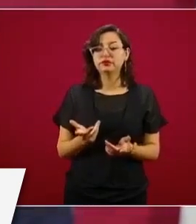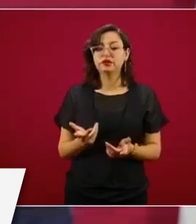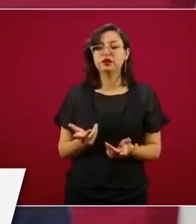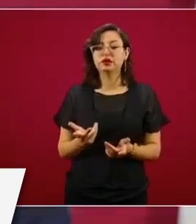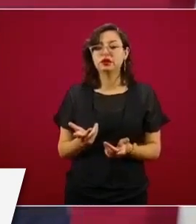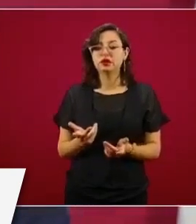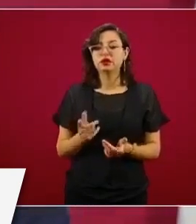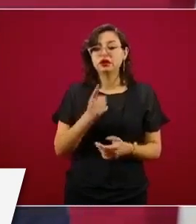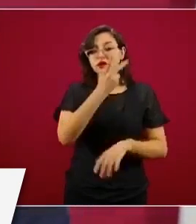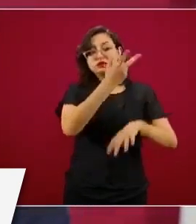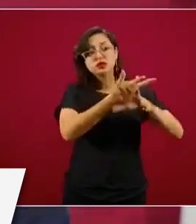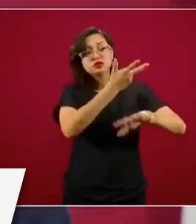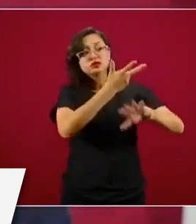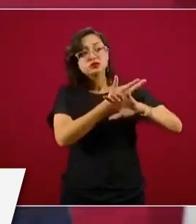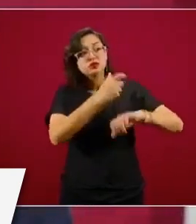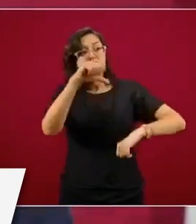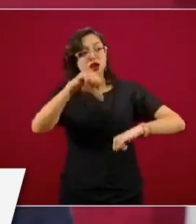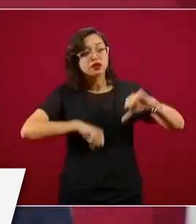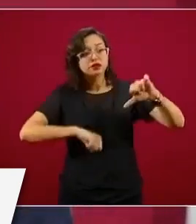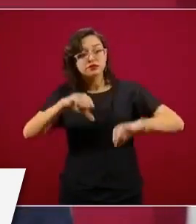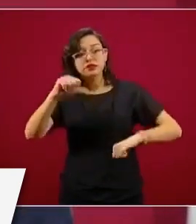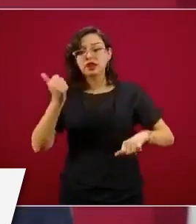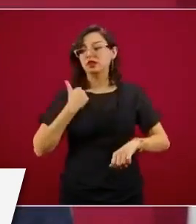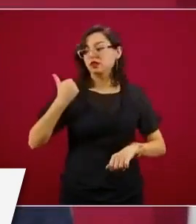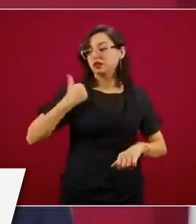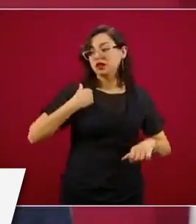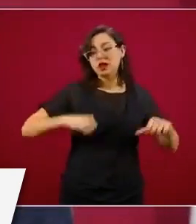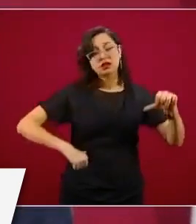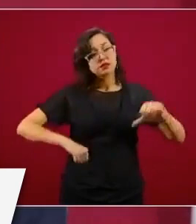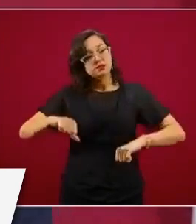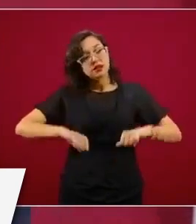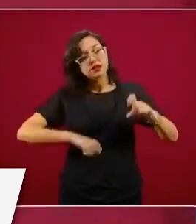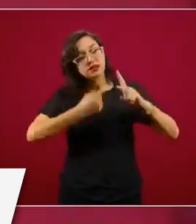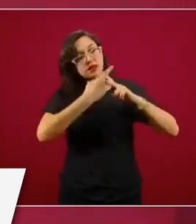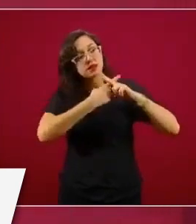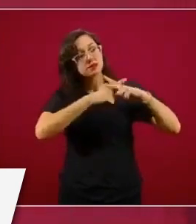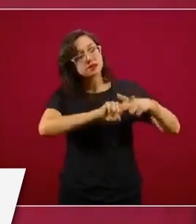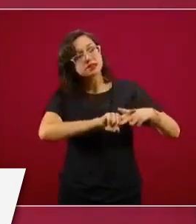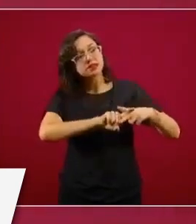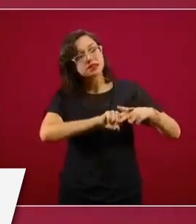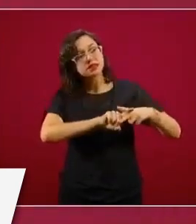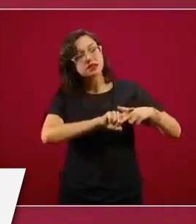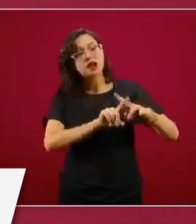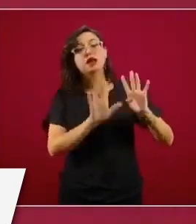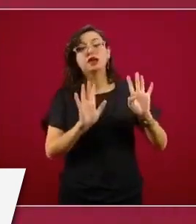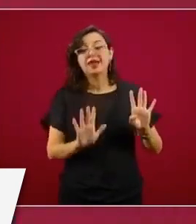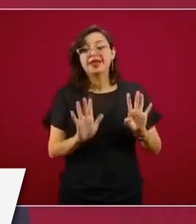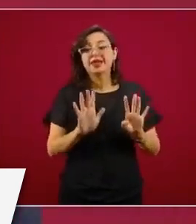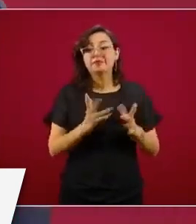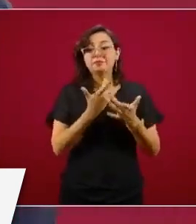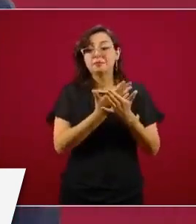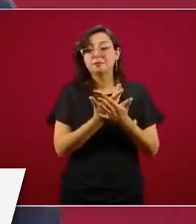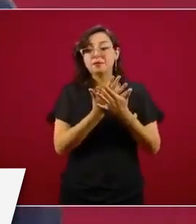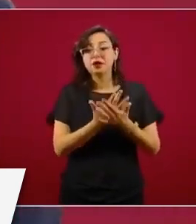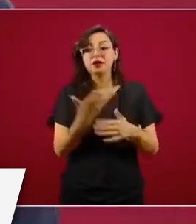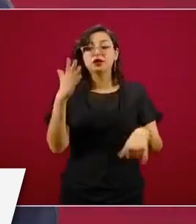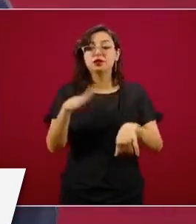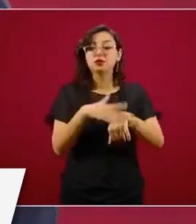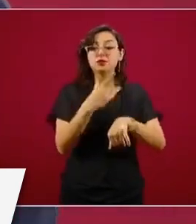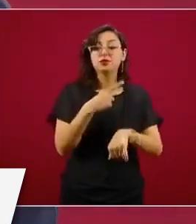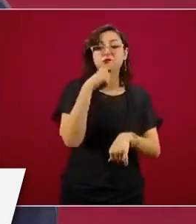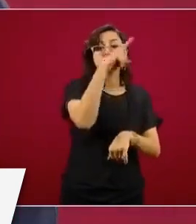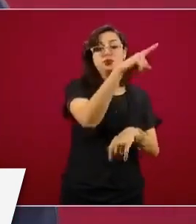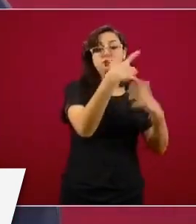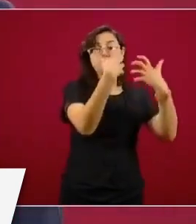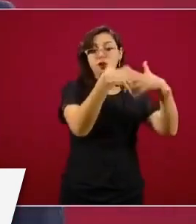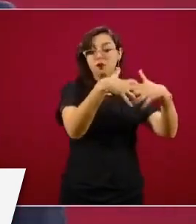en Estados Unidos y en Canadá, porque hay cadenas de producción, ellos